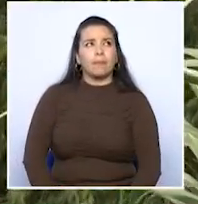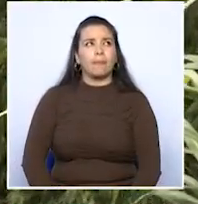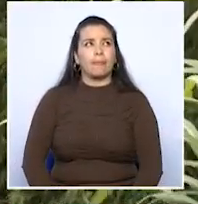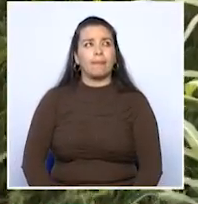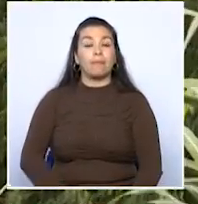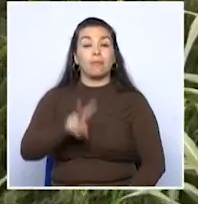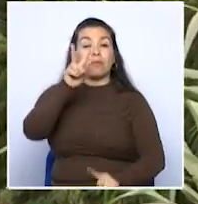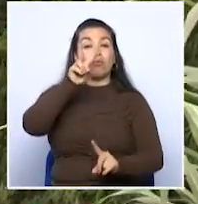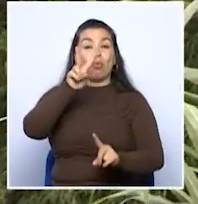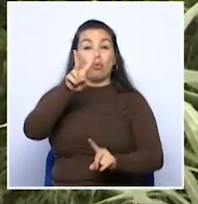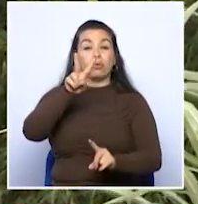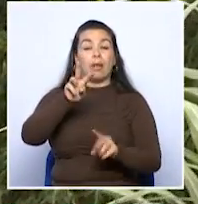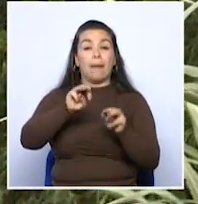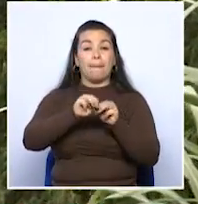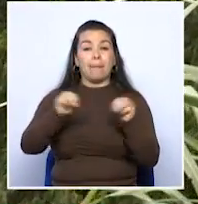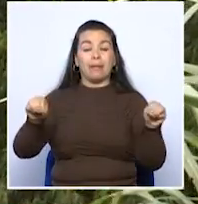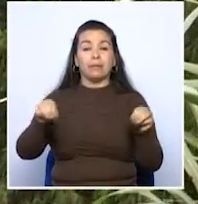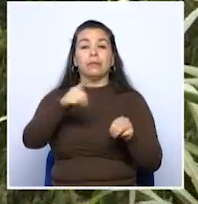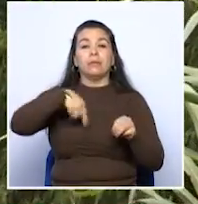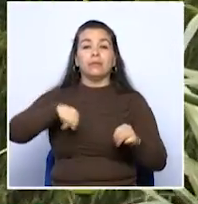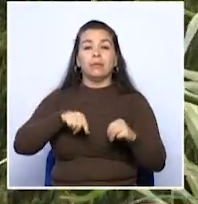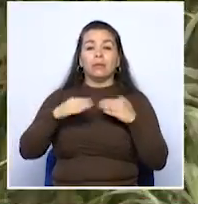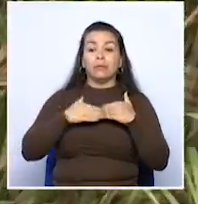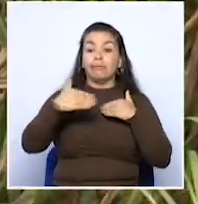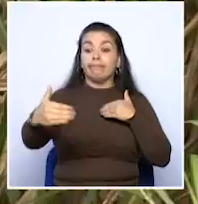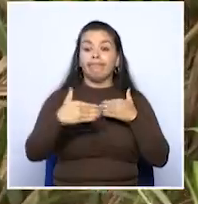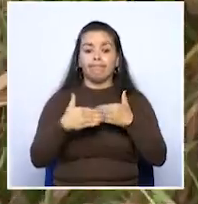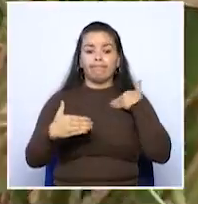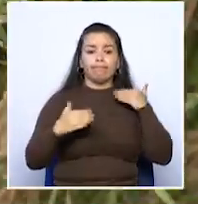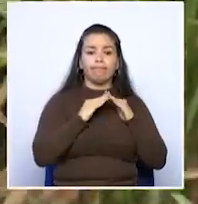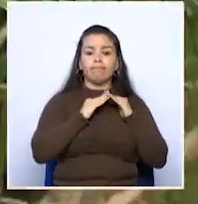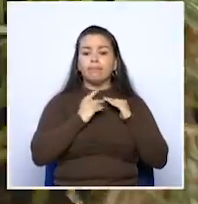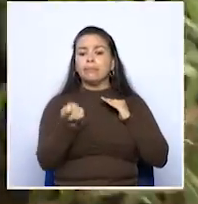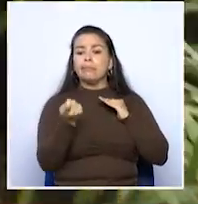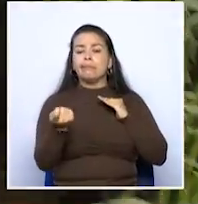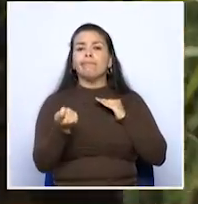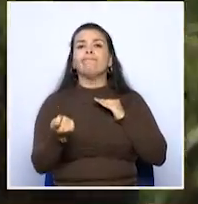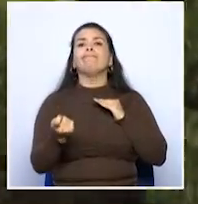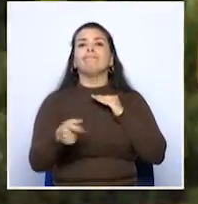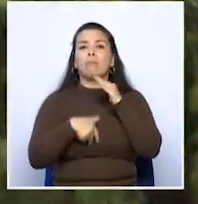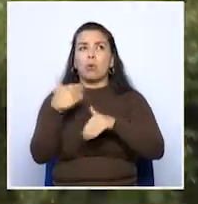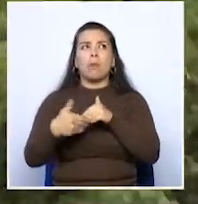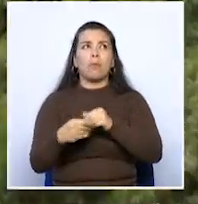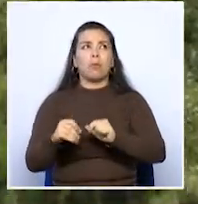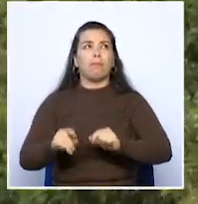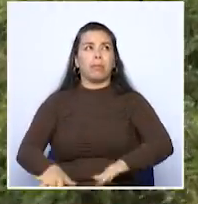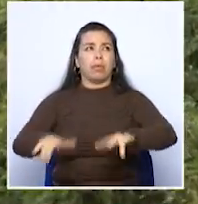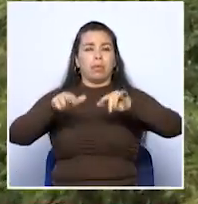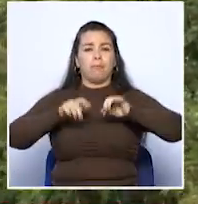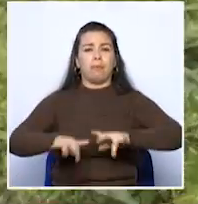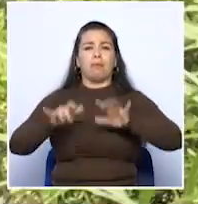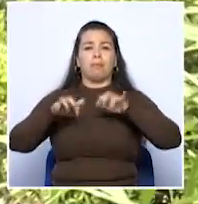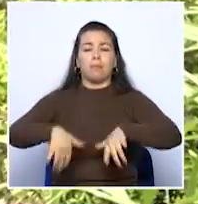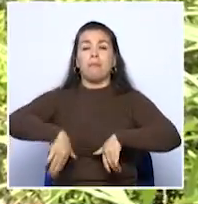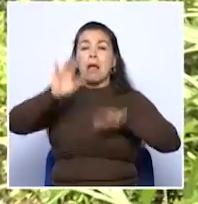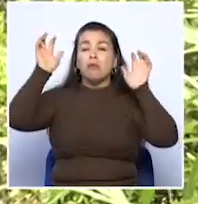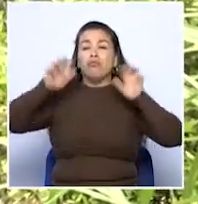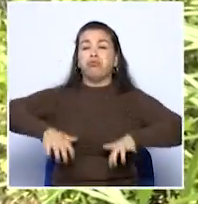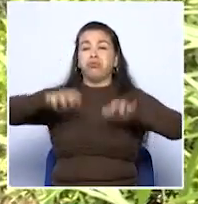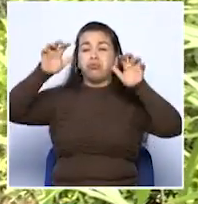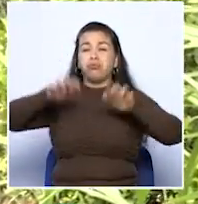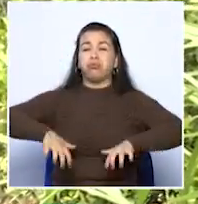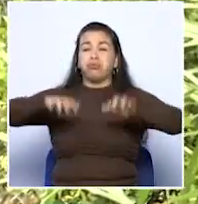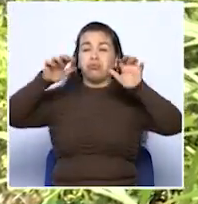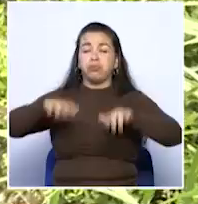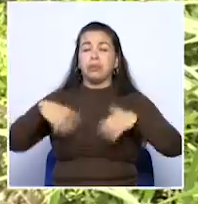metros aproximadamente separan las viviendas del borde del deslizamiento que viene creciendo con el pasar de los días y en especial con el aumento de las lluvias y el caudal de